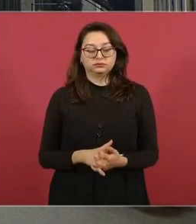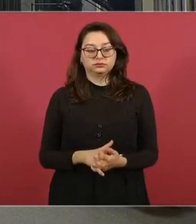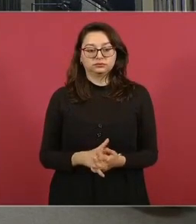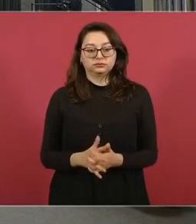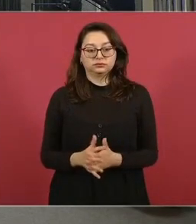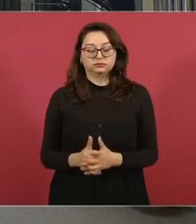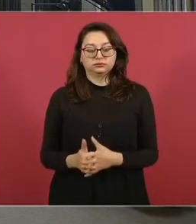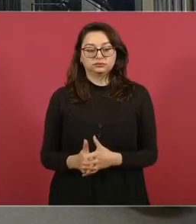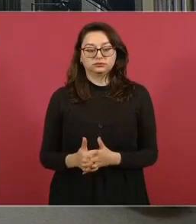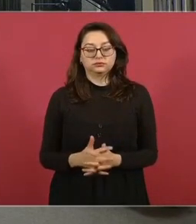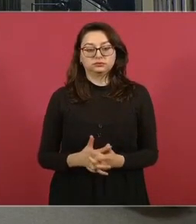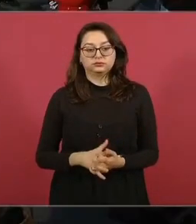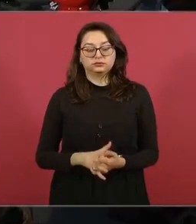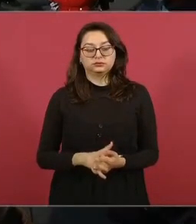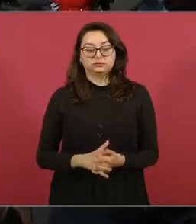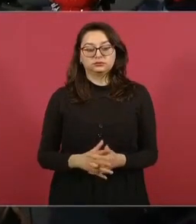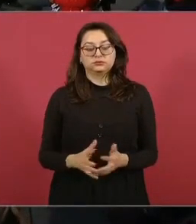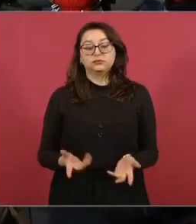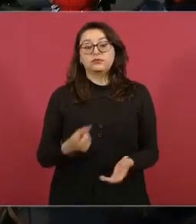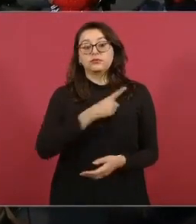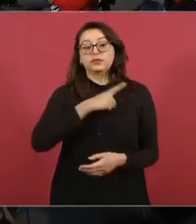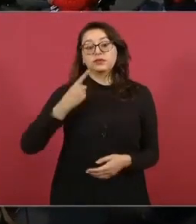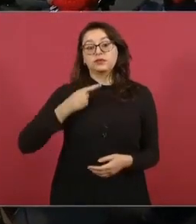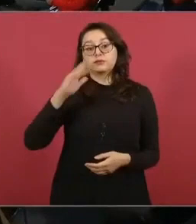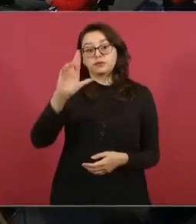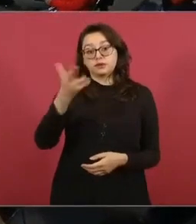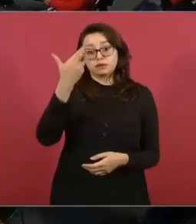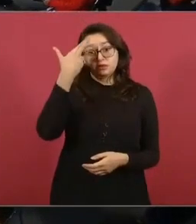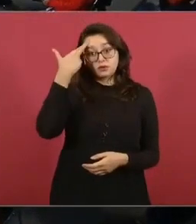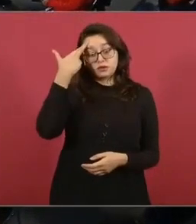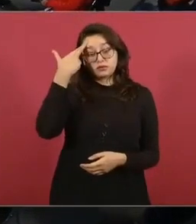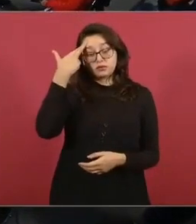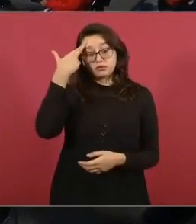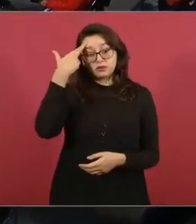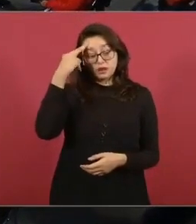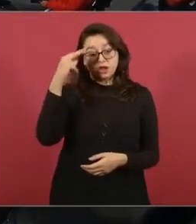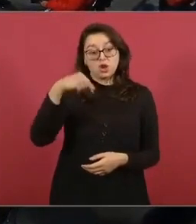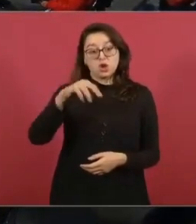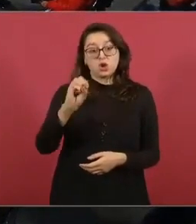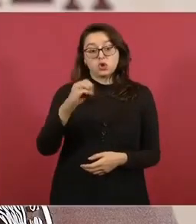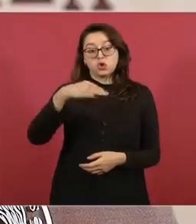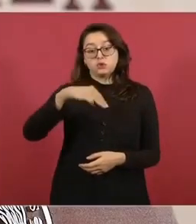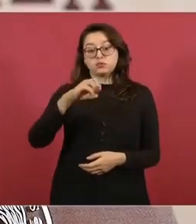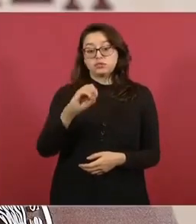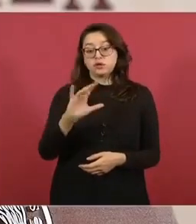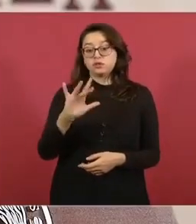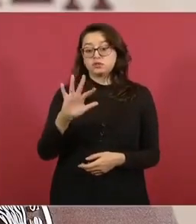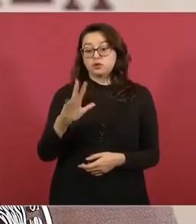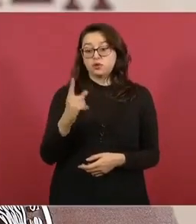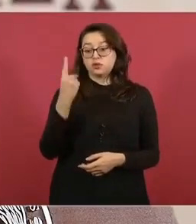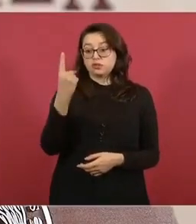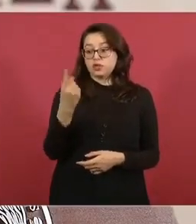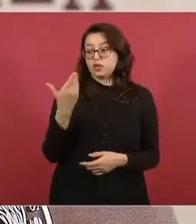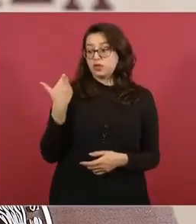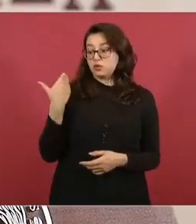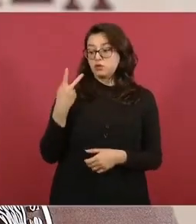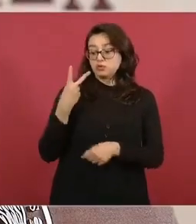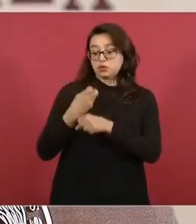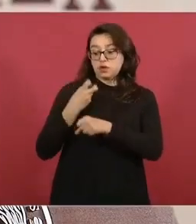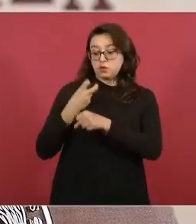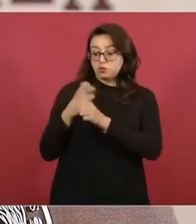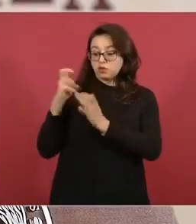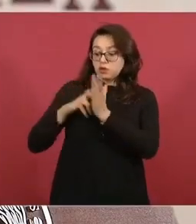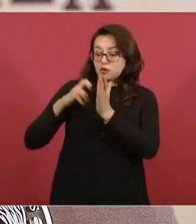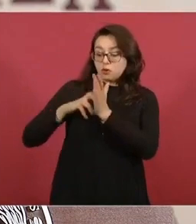hubo una segunda fase ahora en octubre de la norma 051 estamos esperando también una tercera fase